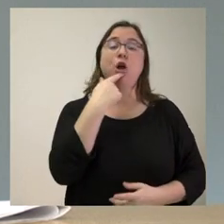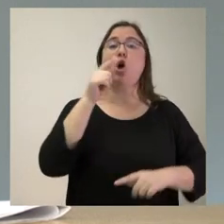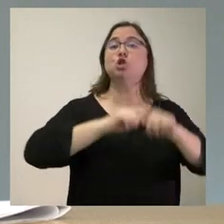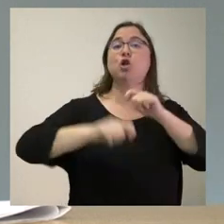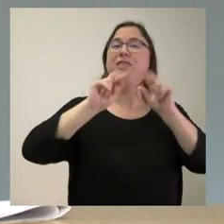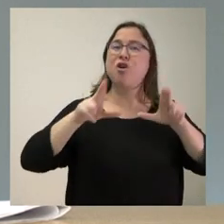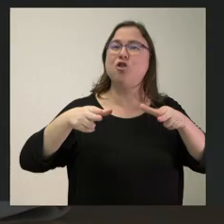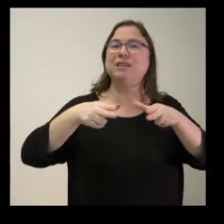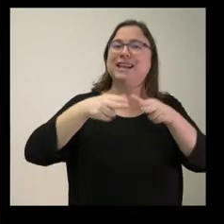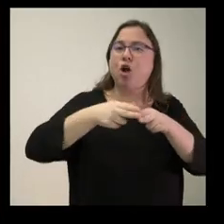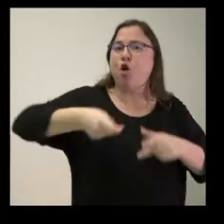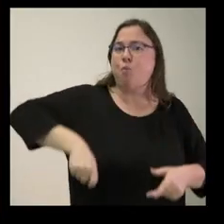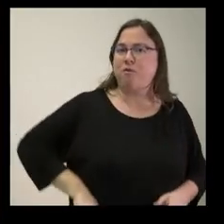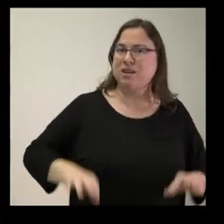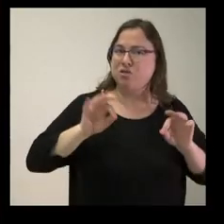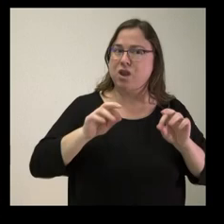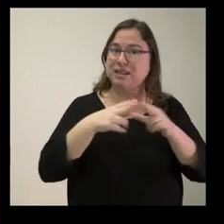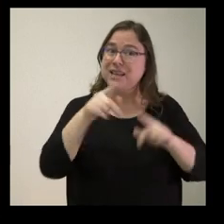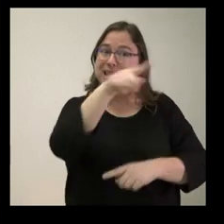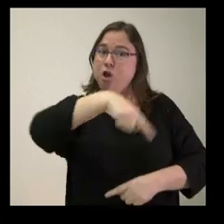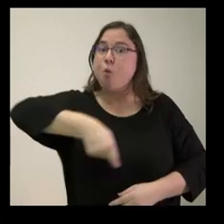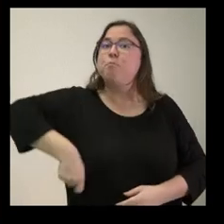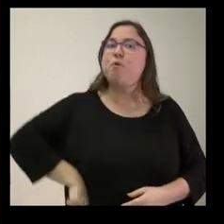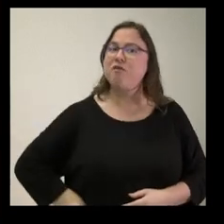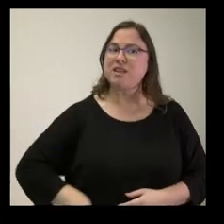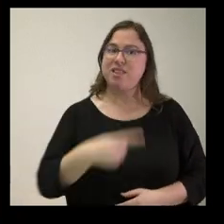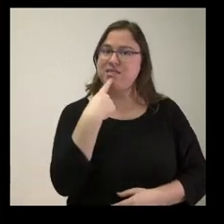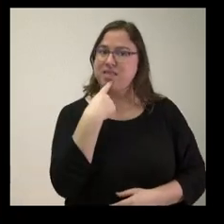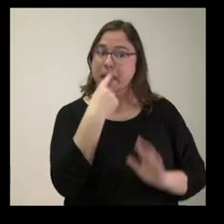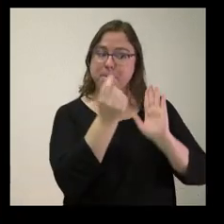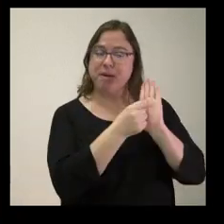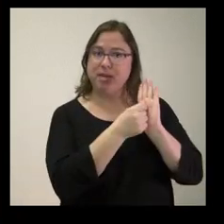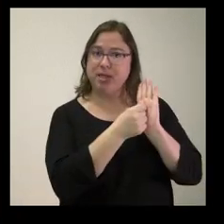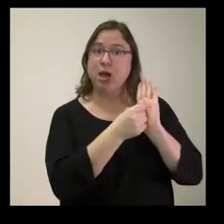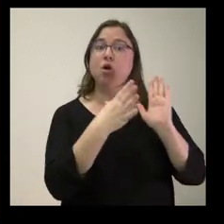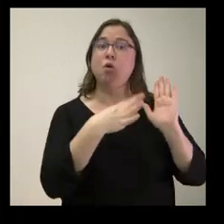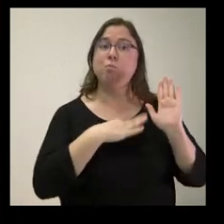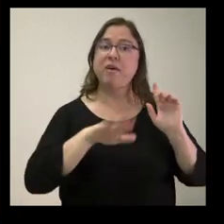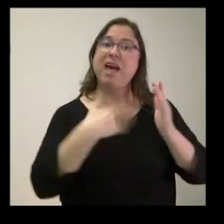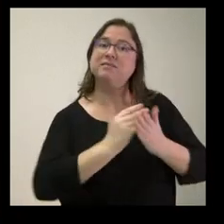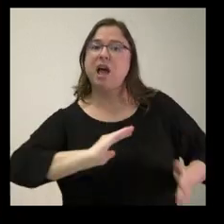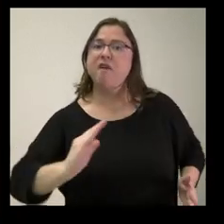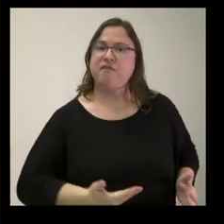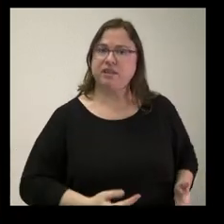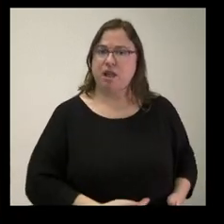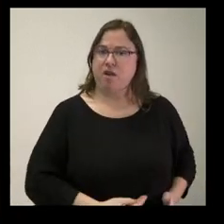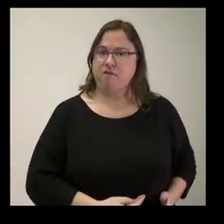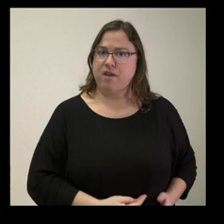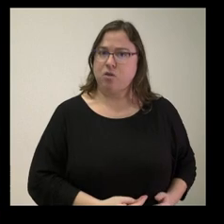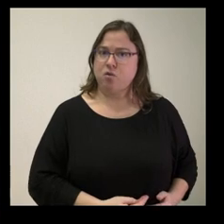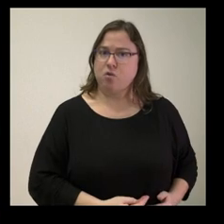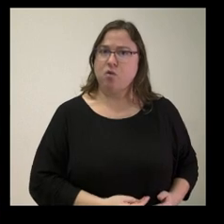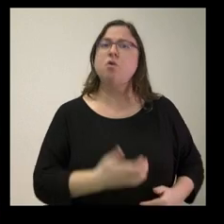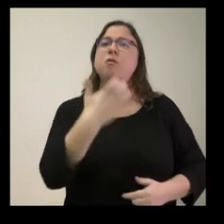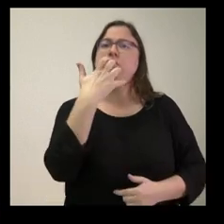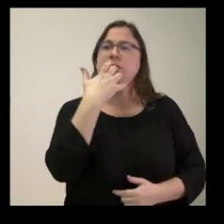decir, dado que los profesionales manifiestan que esa medida puede ser perjudicial, ¿si pueden